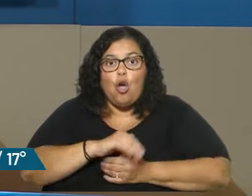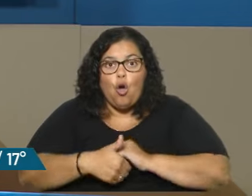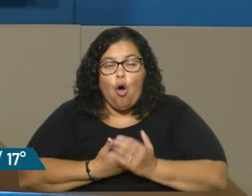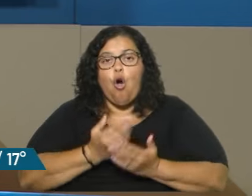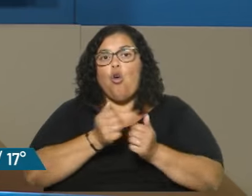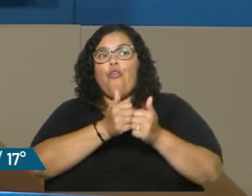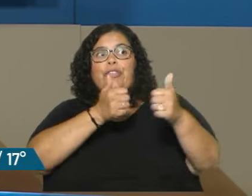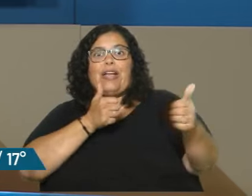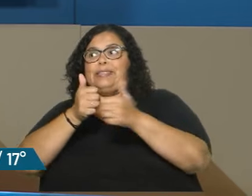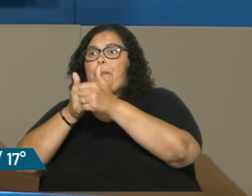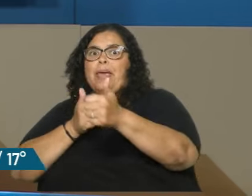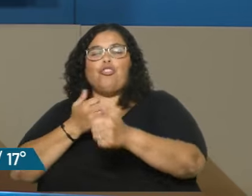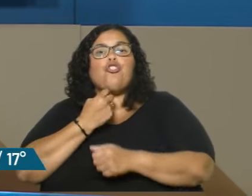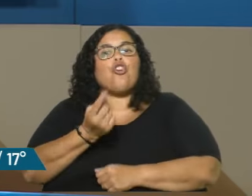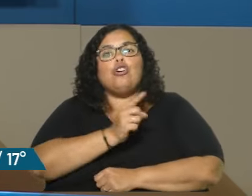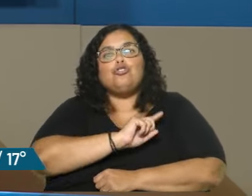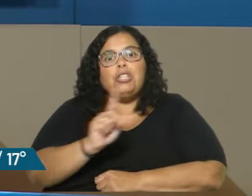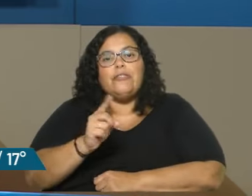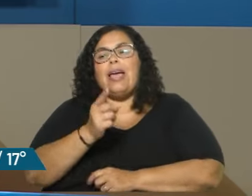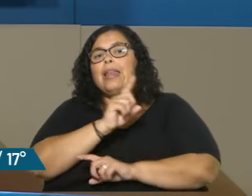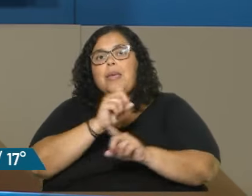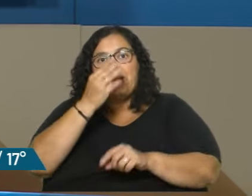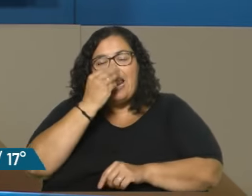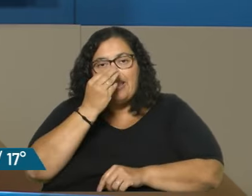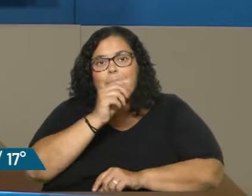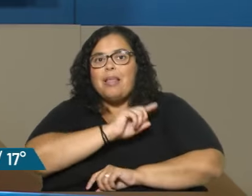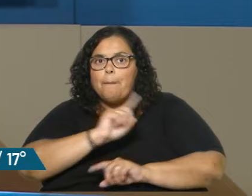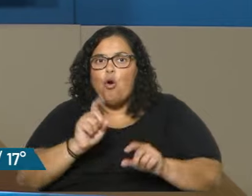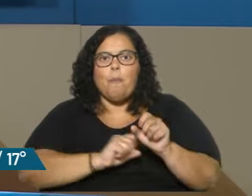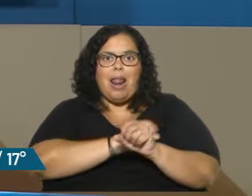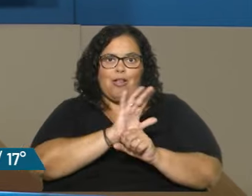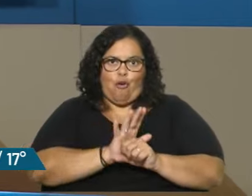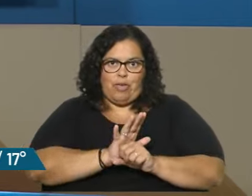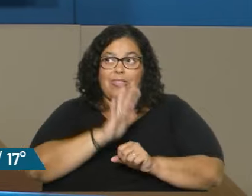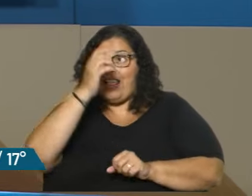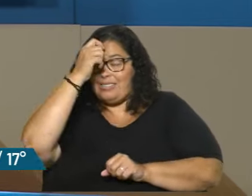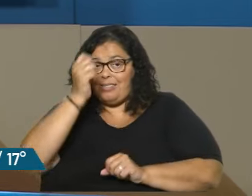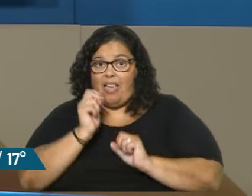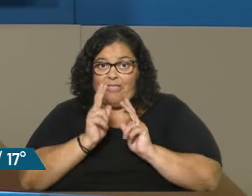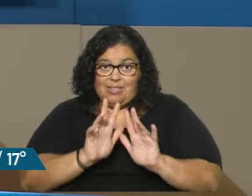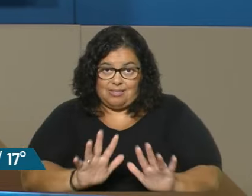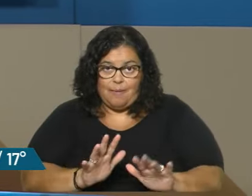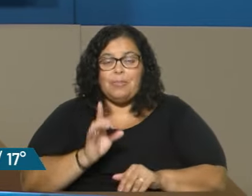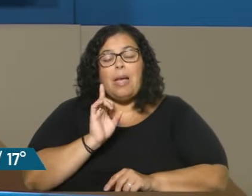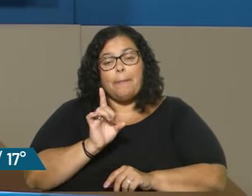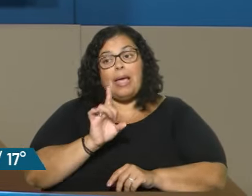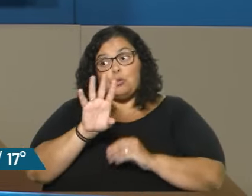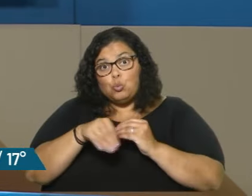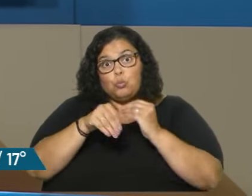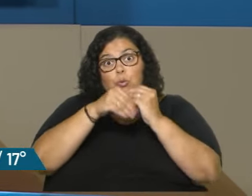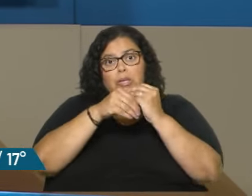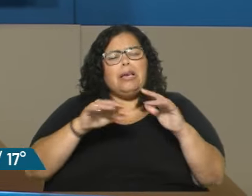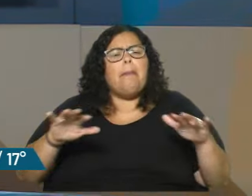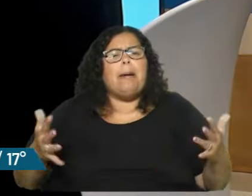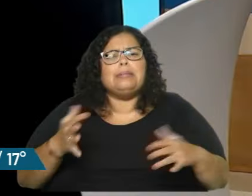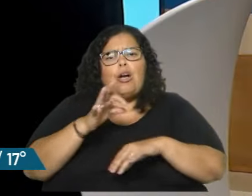distanciamiento sirven para algo. Ni para gripe y ni para COVID. Entonces, cuando tenemos todo eso, más. ¿Y qué pasa con